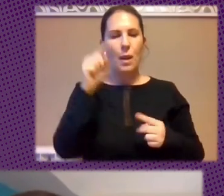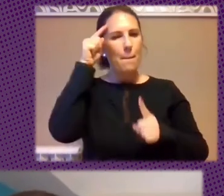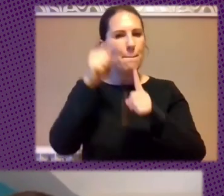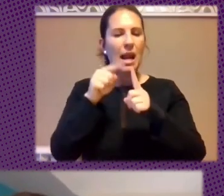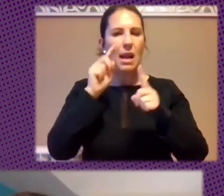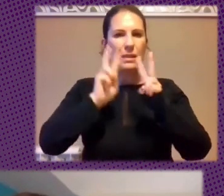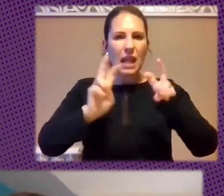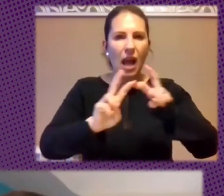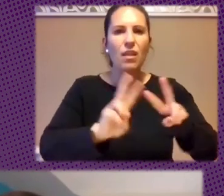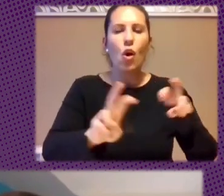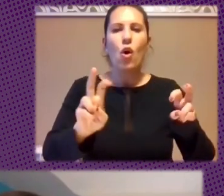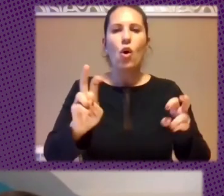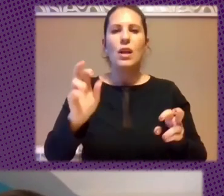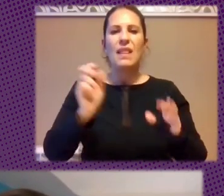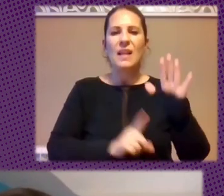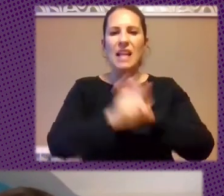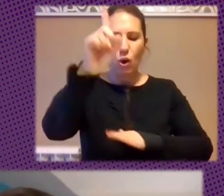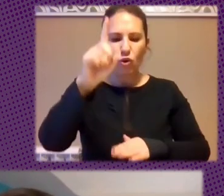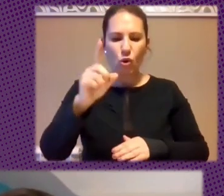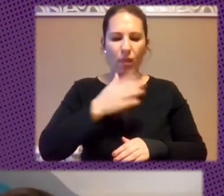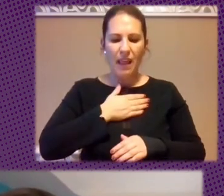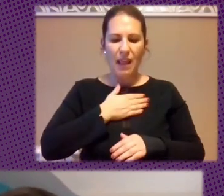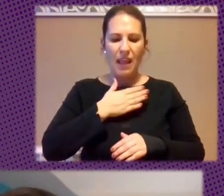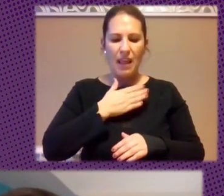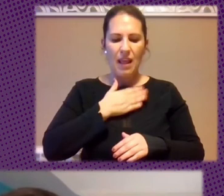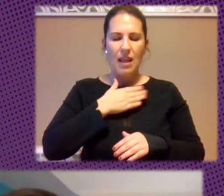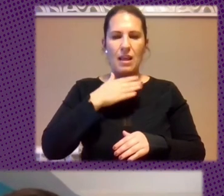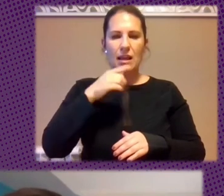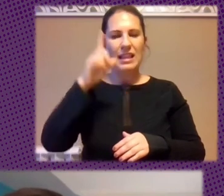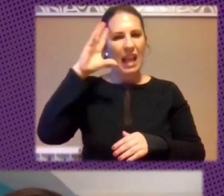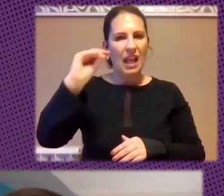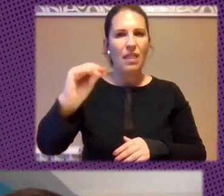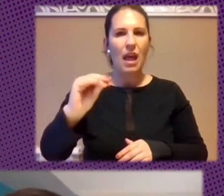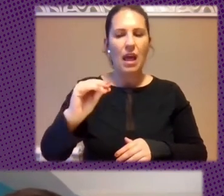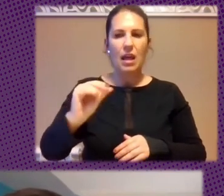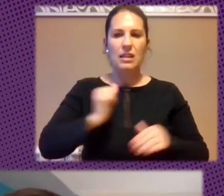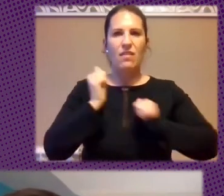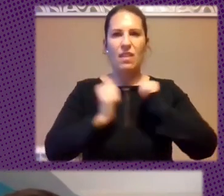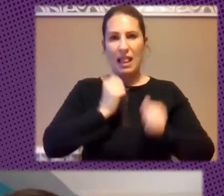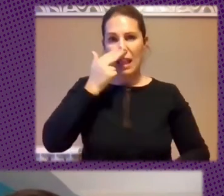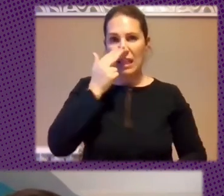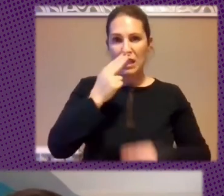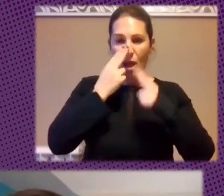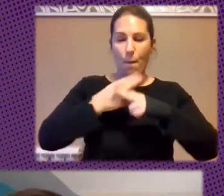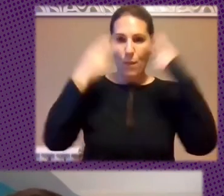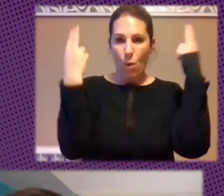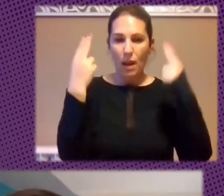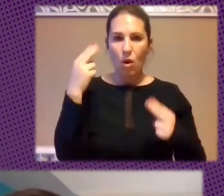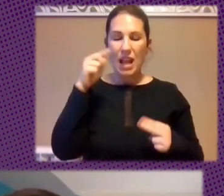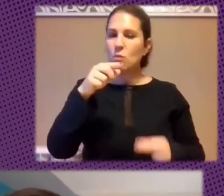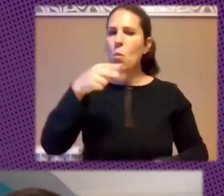Investigación Y Desarrollo De Inteligencia Artificial De Interés Público Y Eso Es